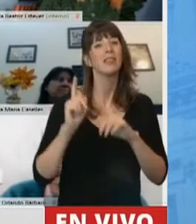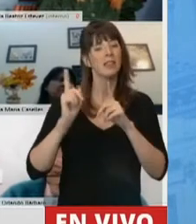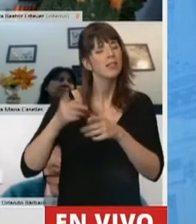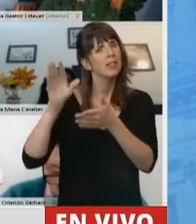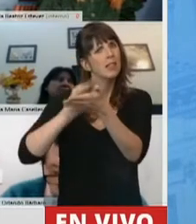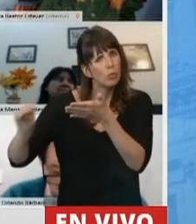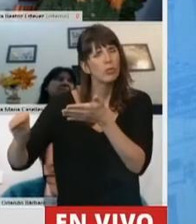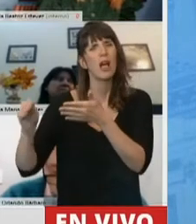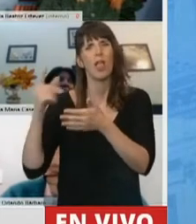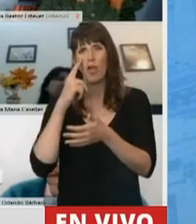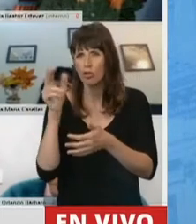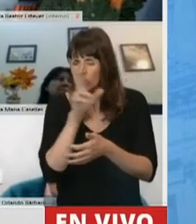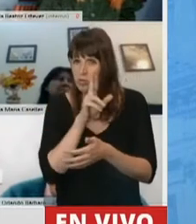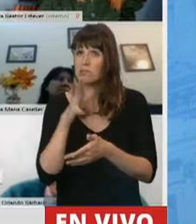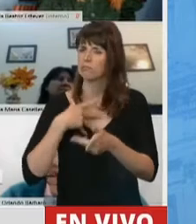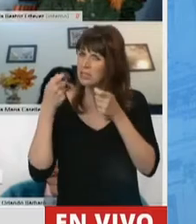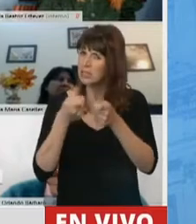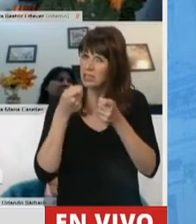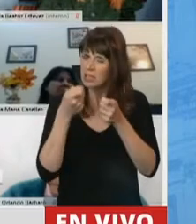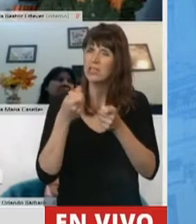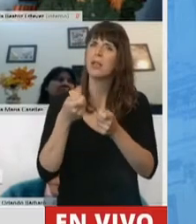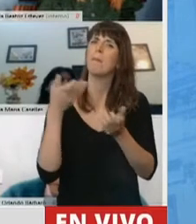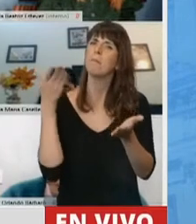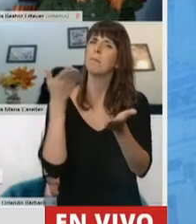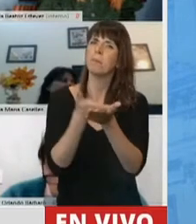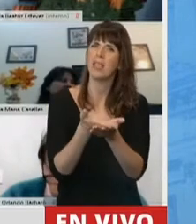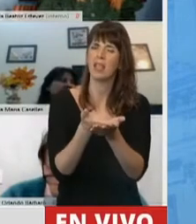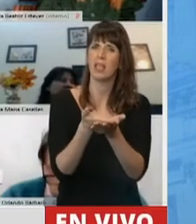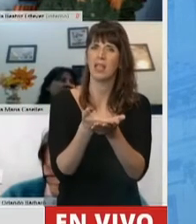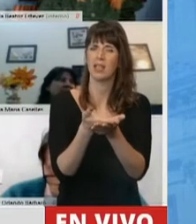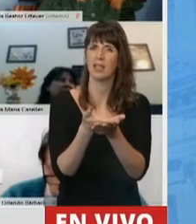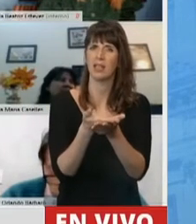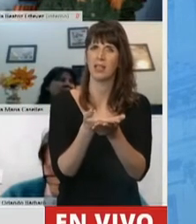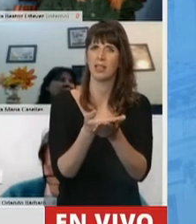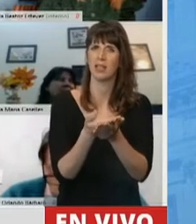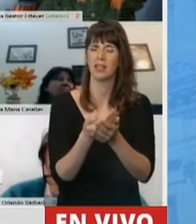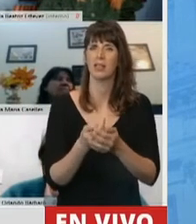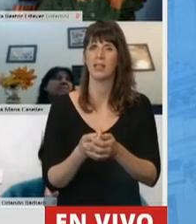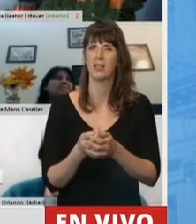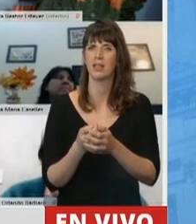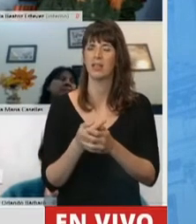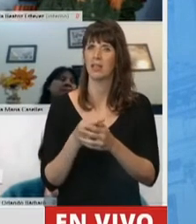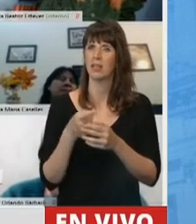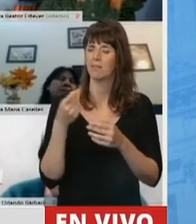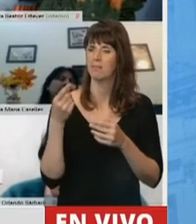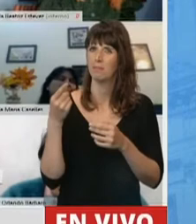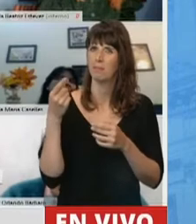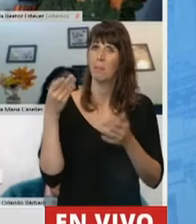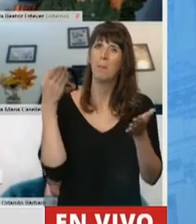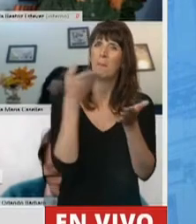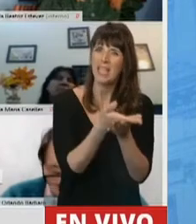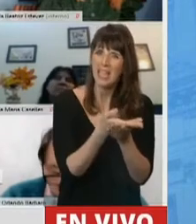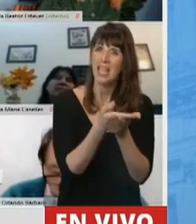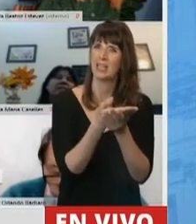han planteado el acento y el valor de las